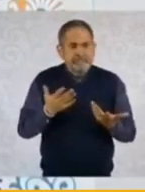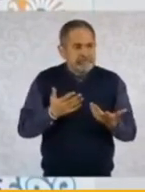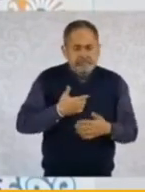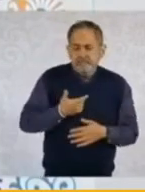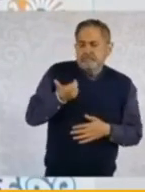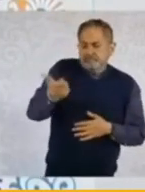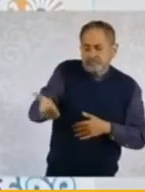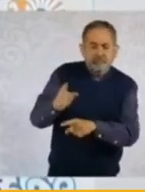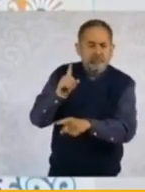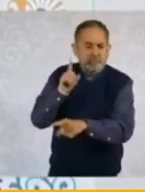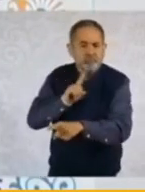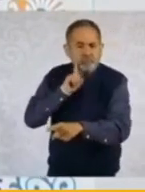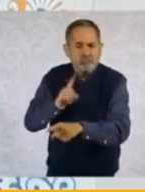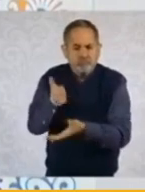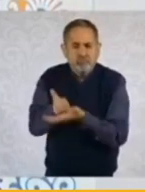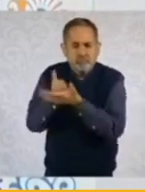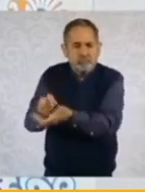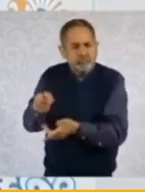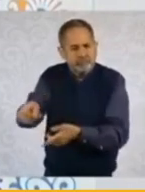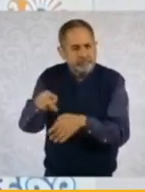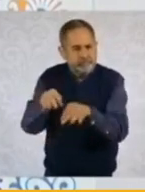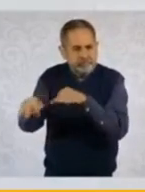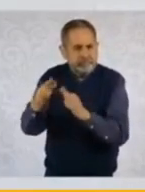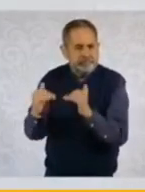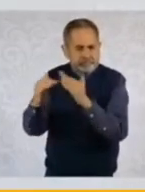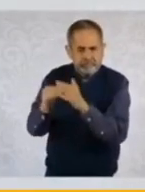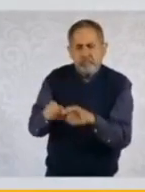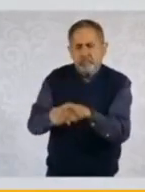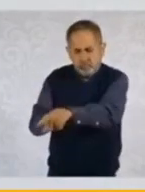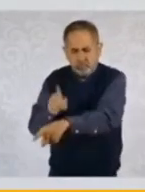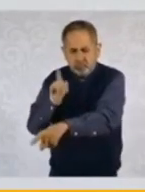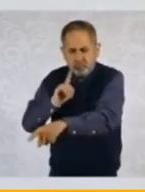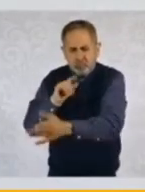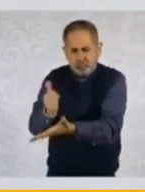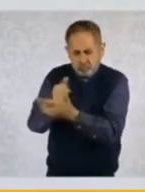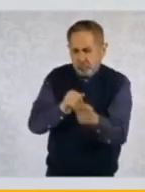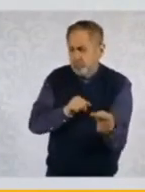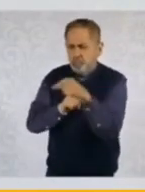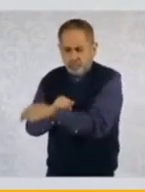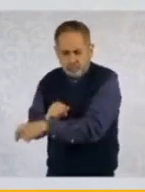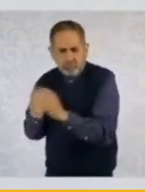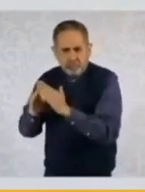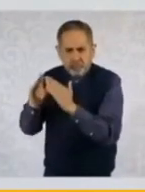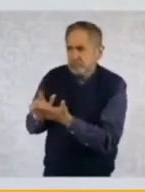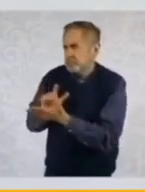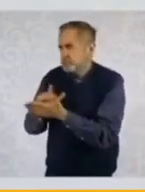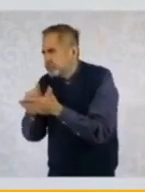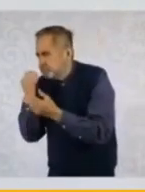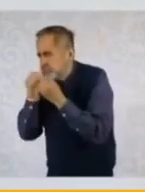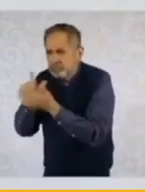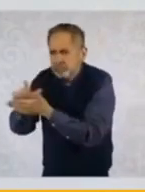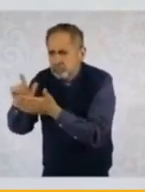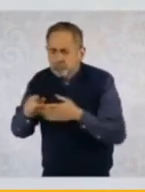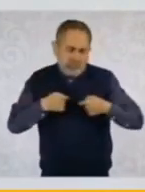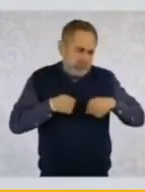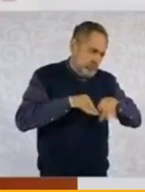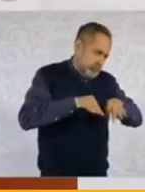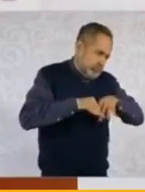a una mujer, una trabajadora del hogar, para que realice esas tareas. Que, como decía ayer,